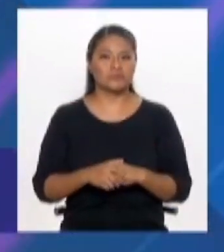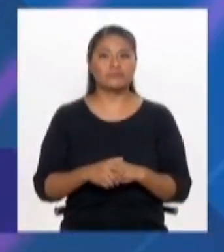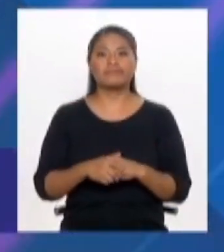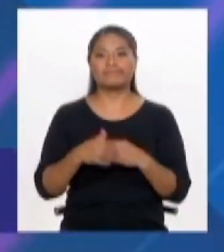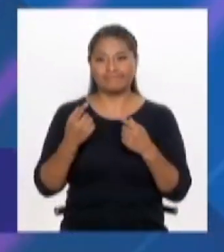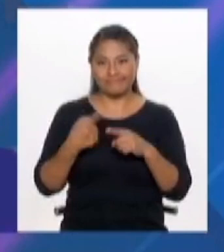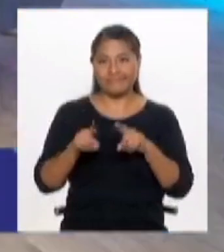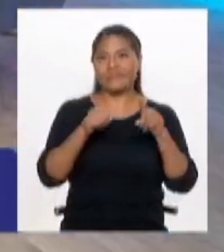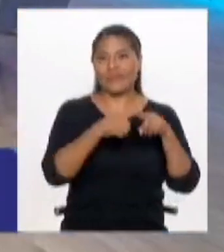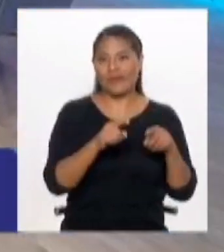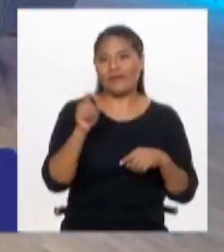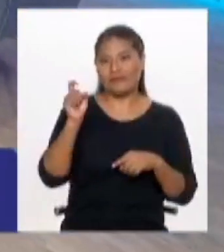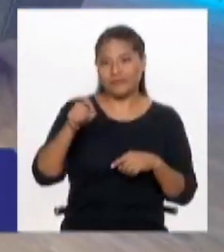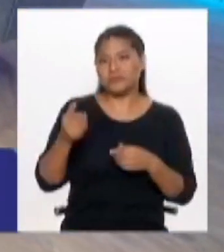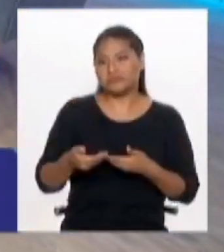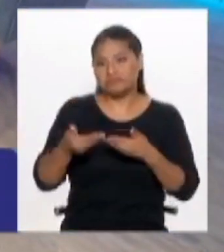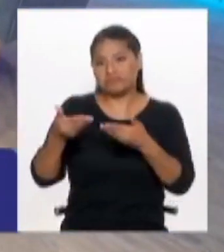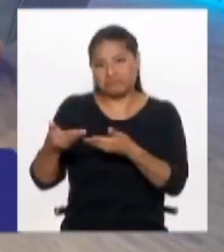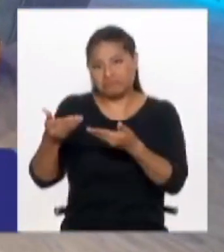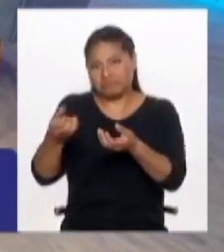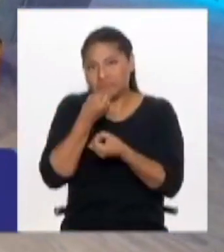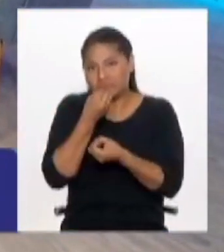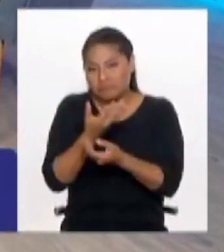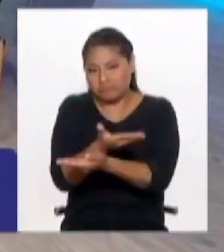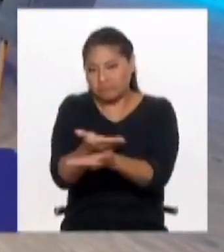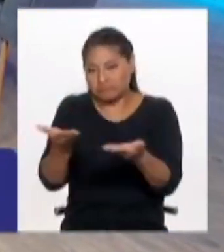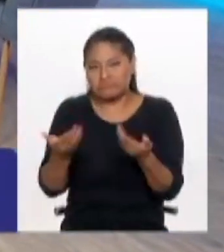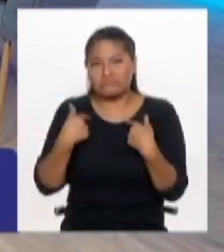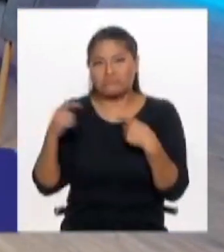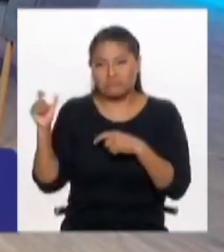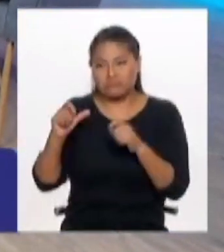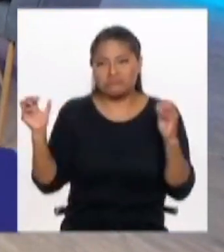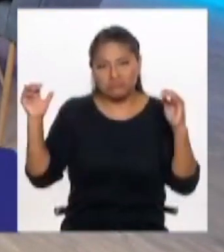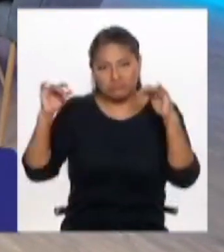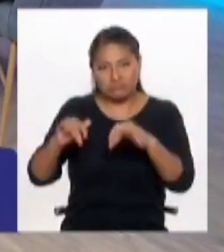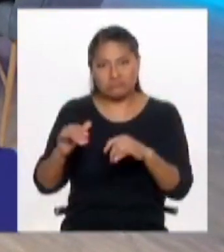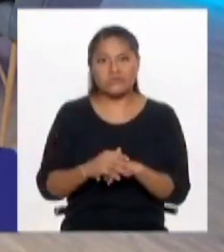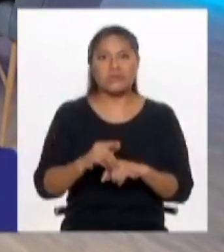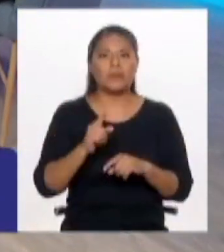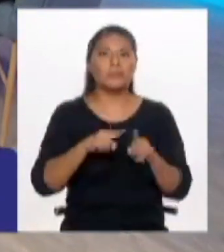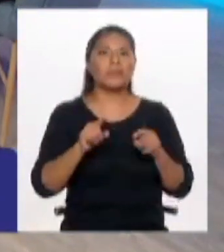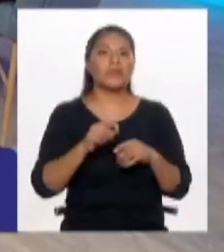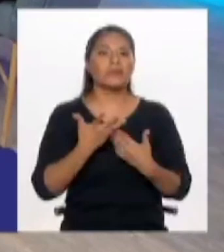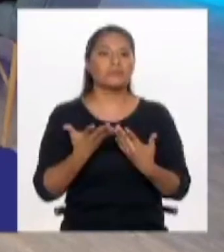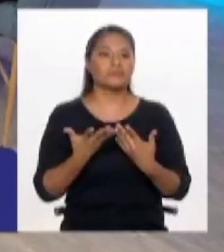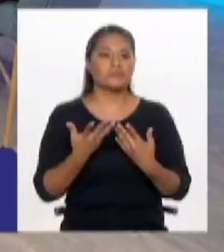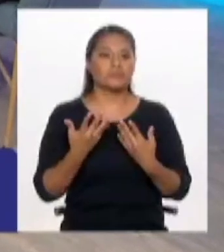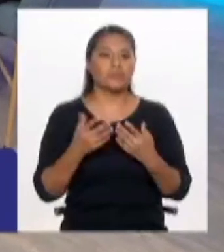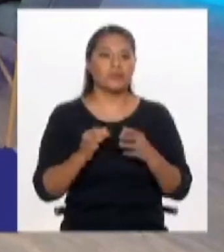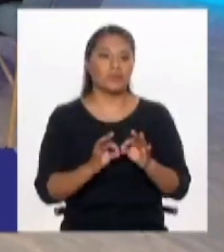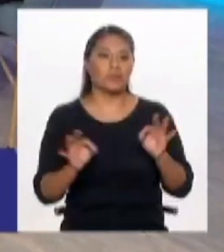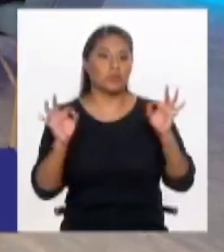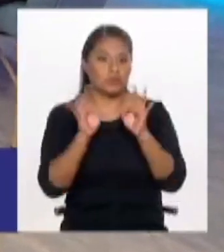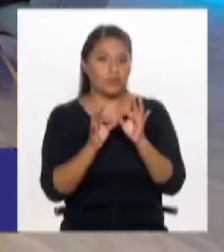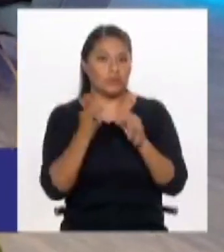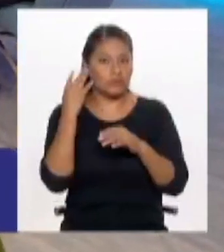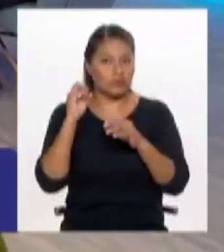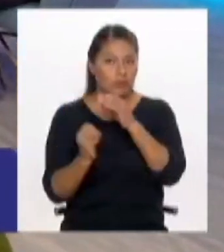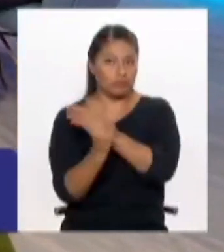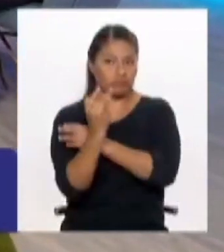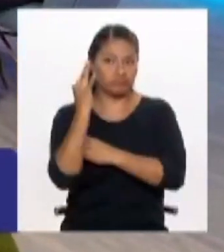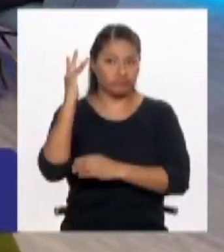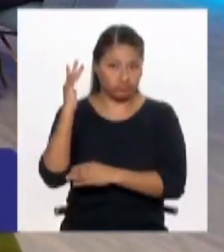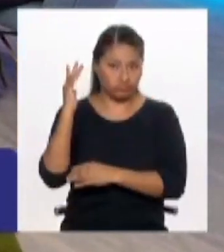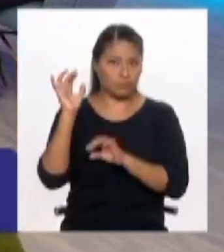como muchas otras cosas. Exactamente, de la importancia de los espacios públicos. ¿Qué debería pasar, por ejemplo? ¿Qué se debe priorizar? Hemos hablado de la arborización.